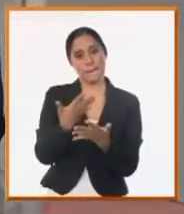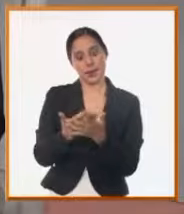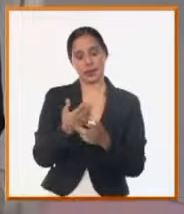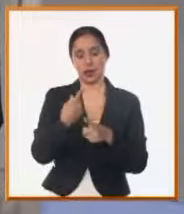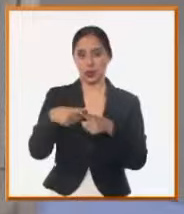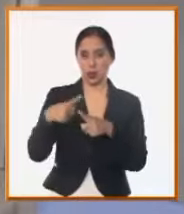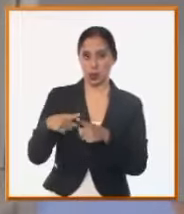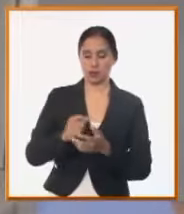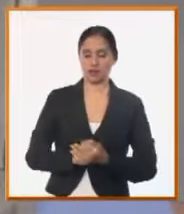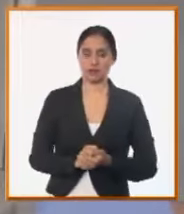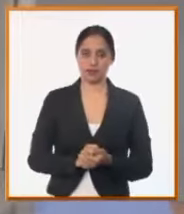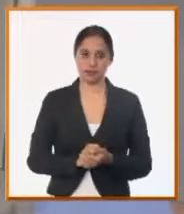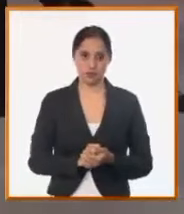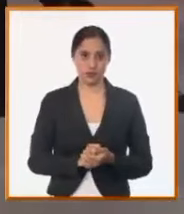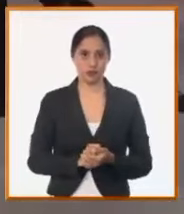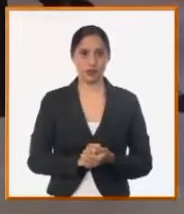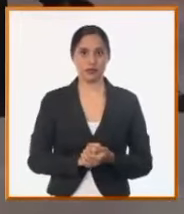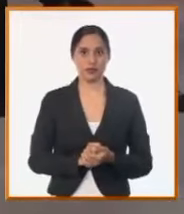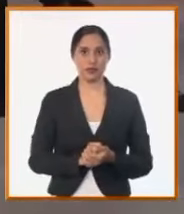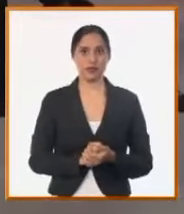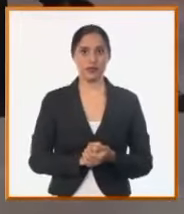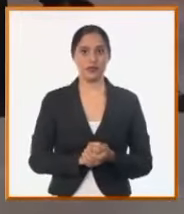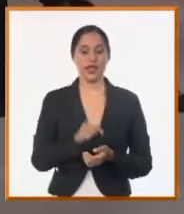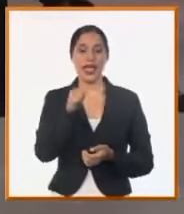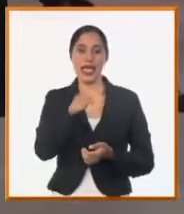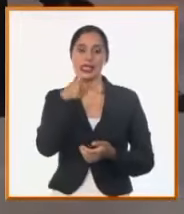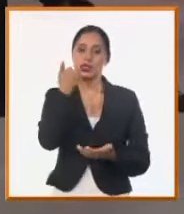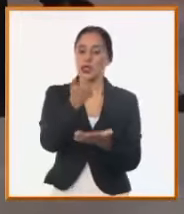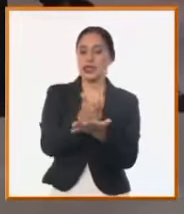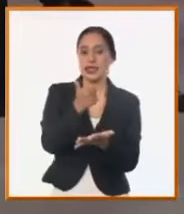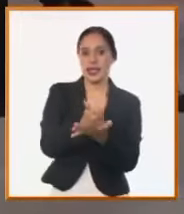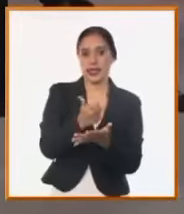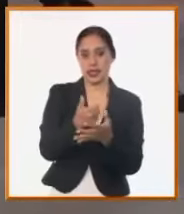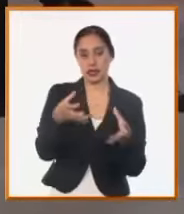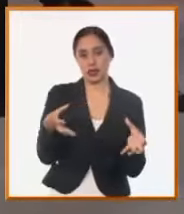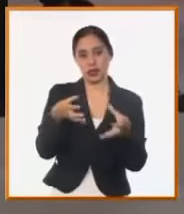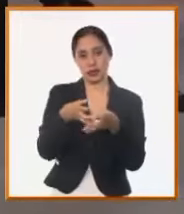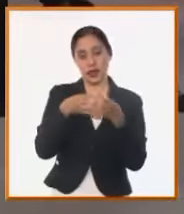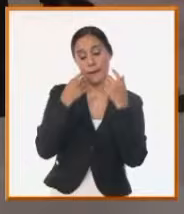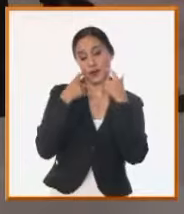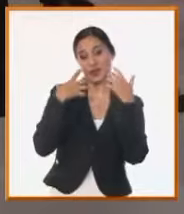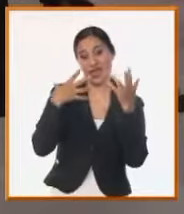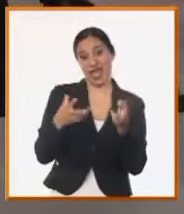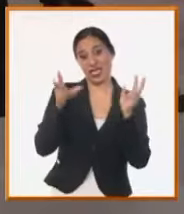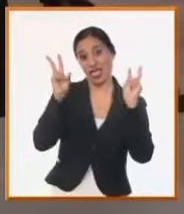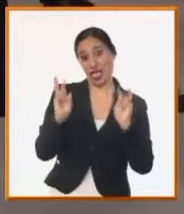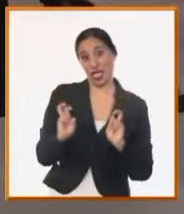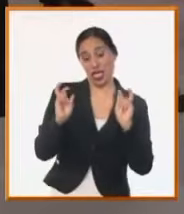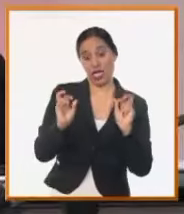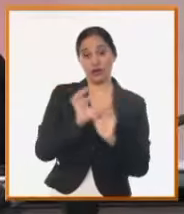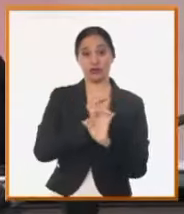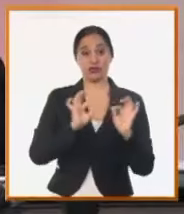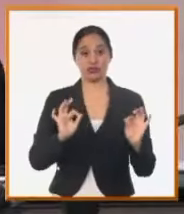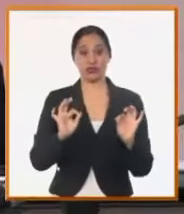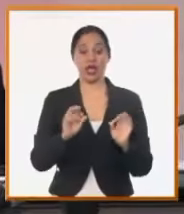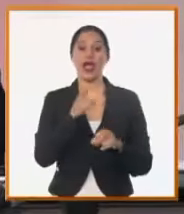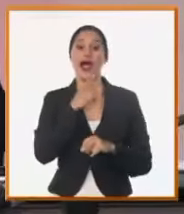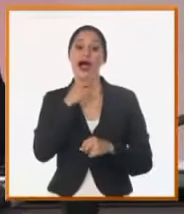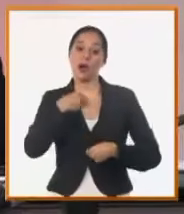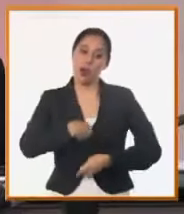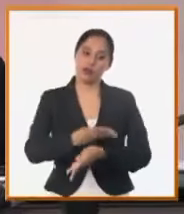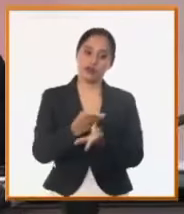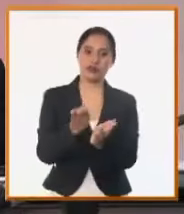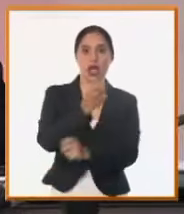Es parte del centro del asunto, del medio del asunto, el abasto de agua a la